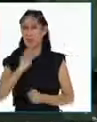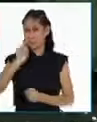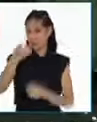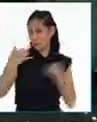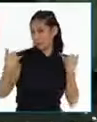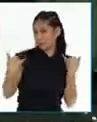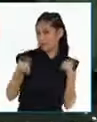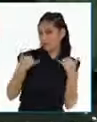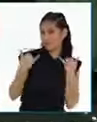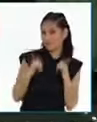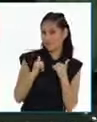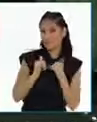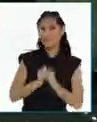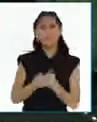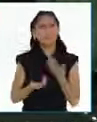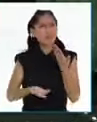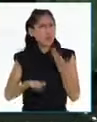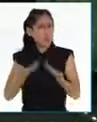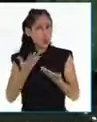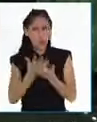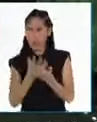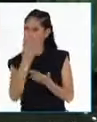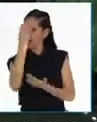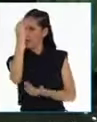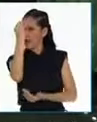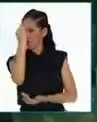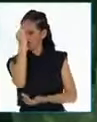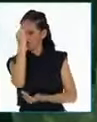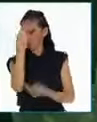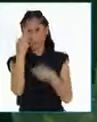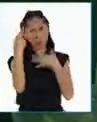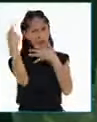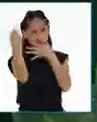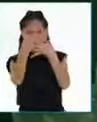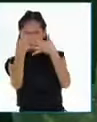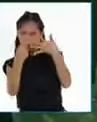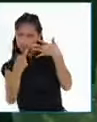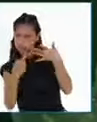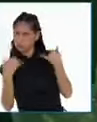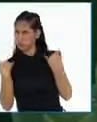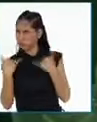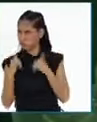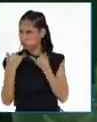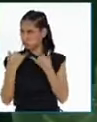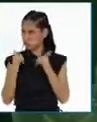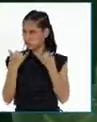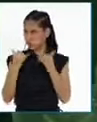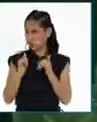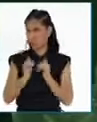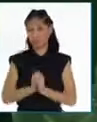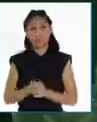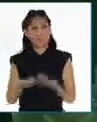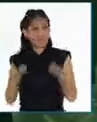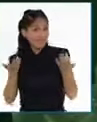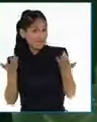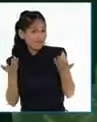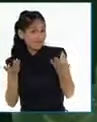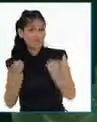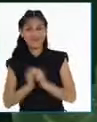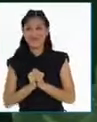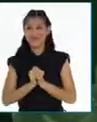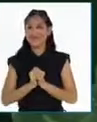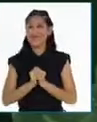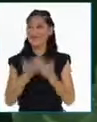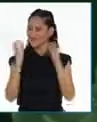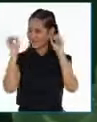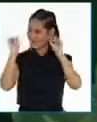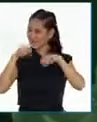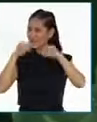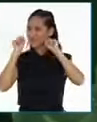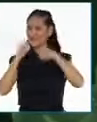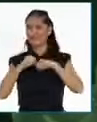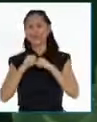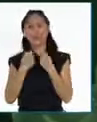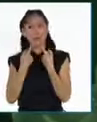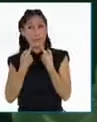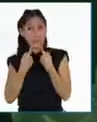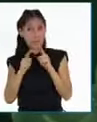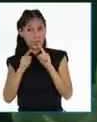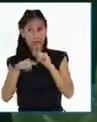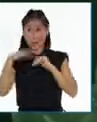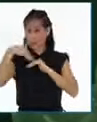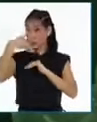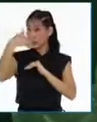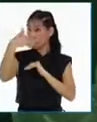jugar. Aprenderemos con diferentes juegos, porque se aprende mejor si uno se divierte. Así es, pero más